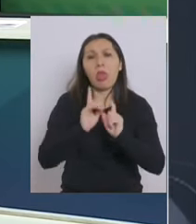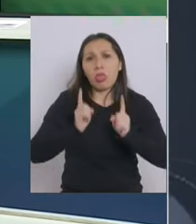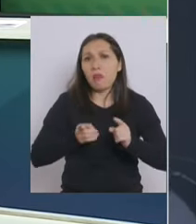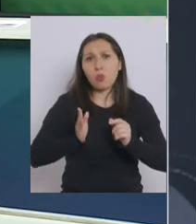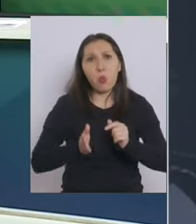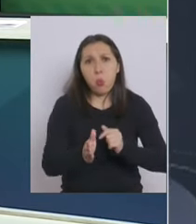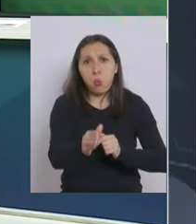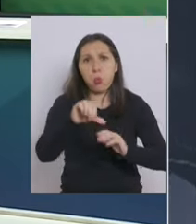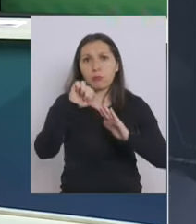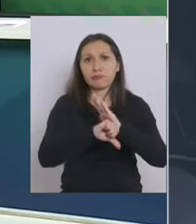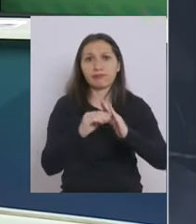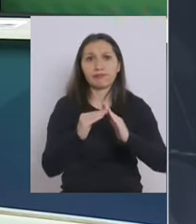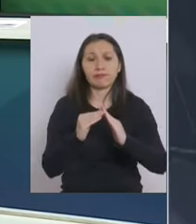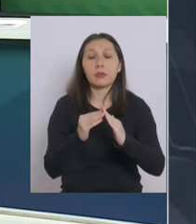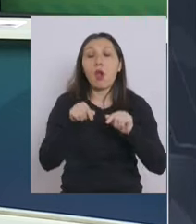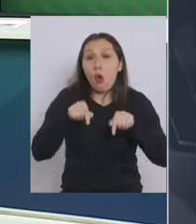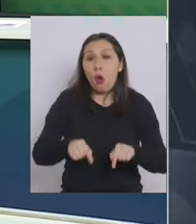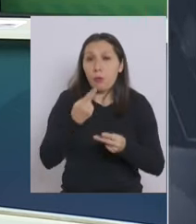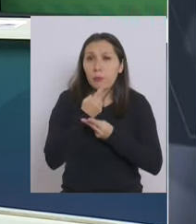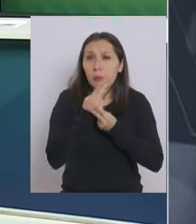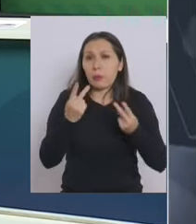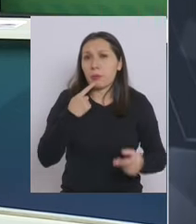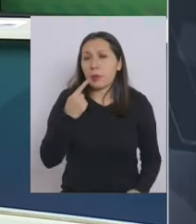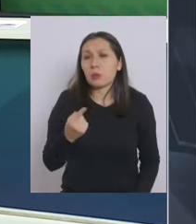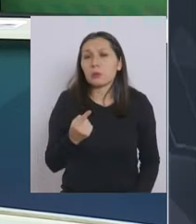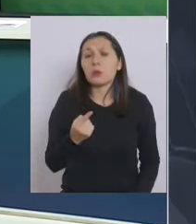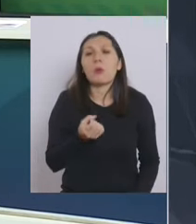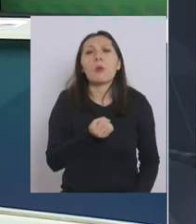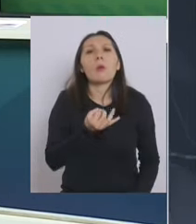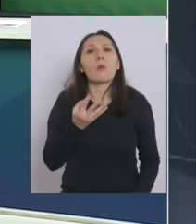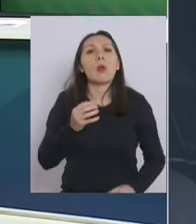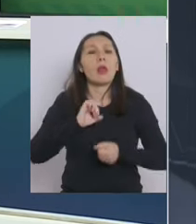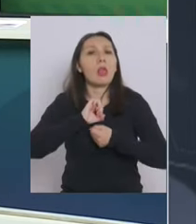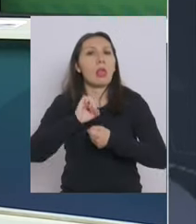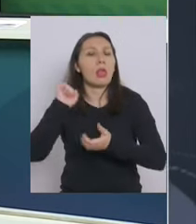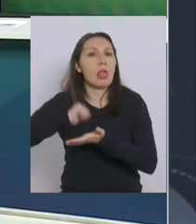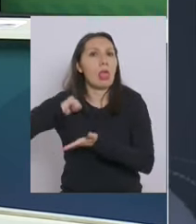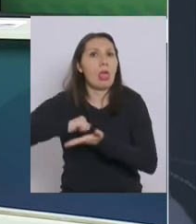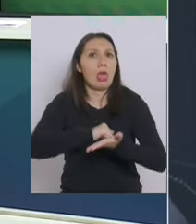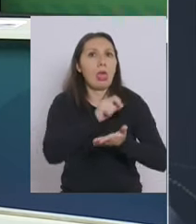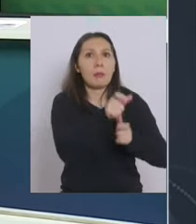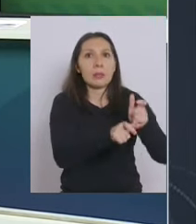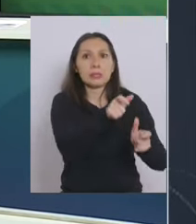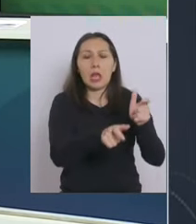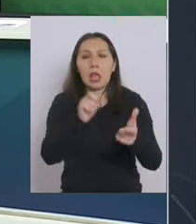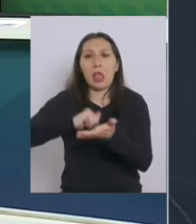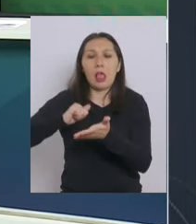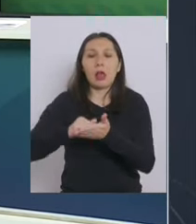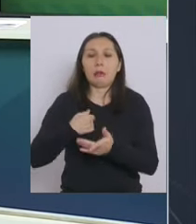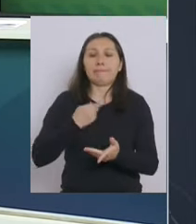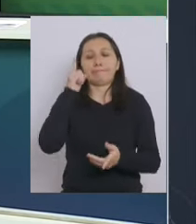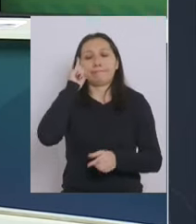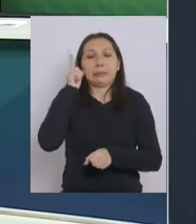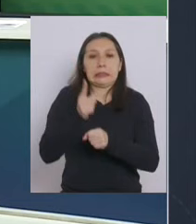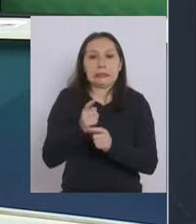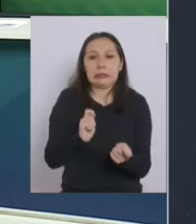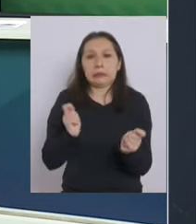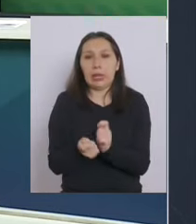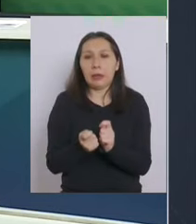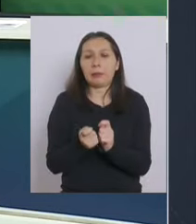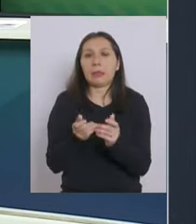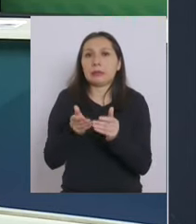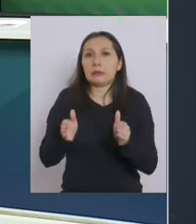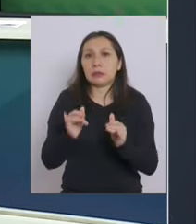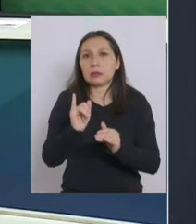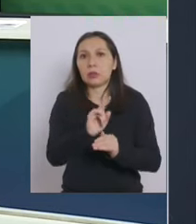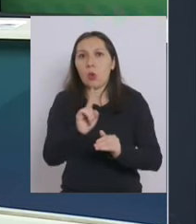cuarentena y tras los anuncios de hoy día preguntarle también cuánto pesaron las manifestaciones para que ustedes finalmente tomaran una decisión y